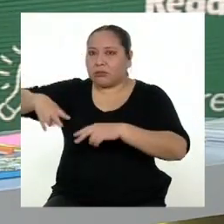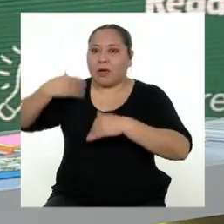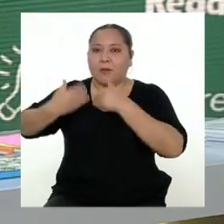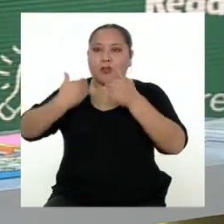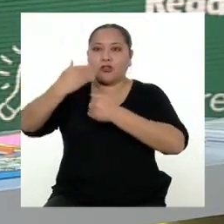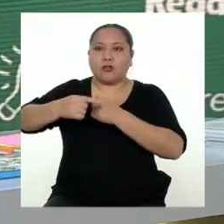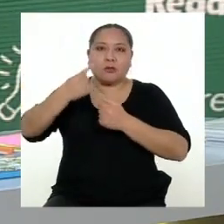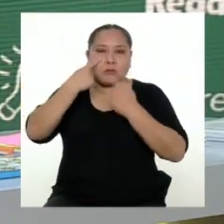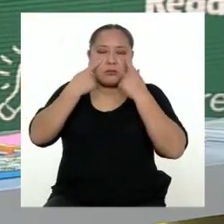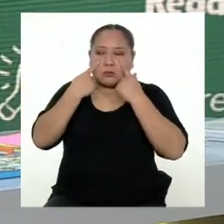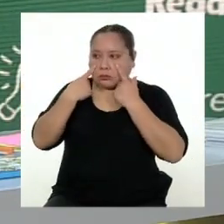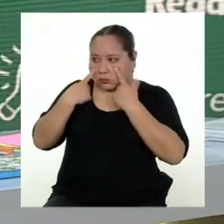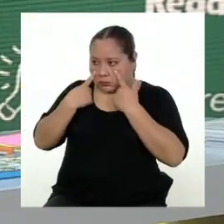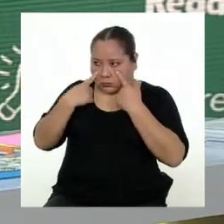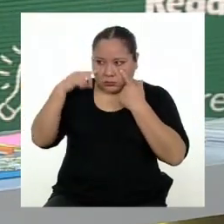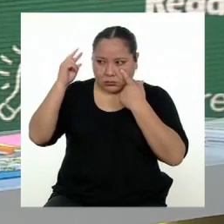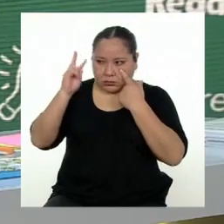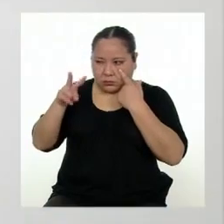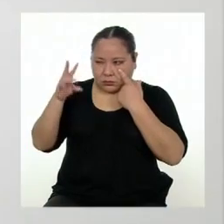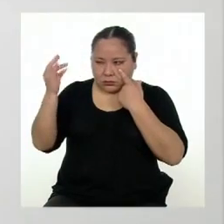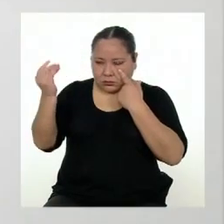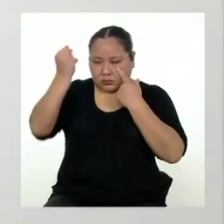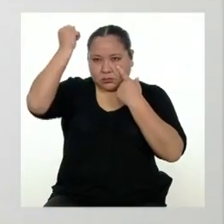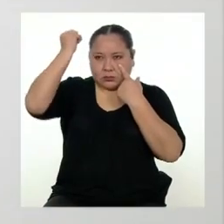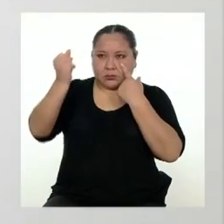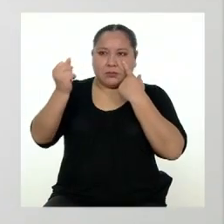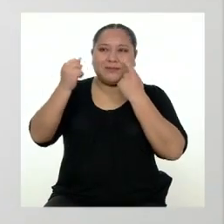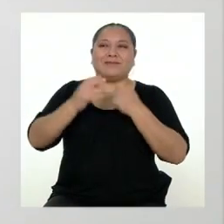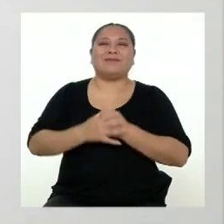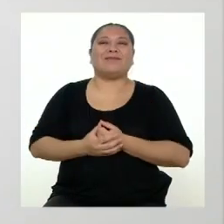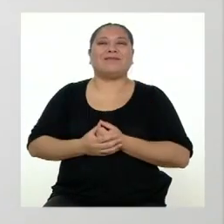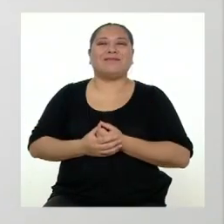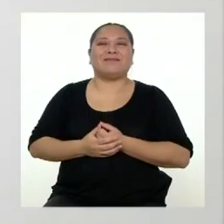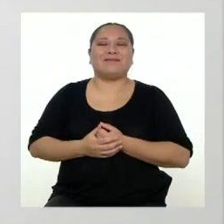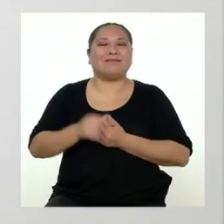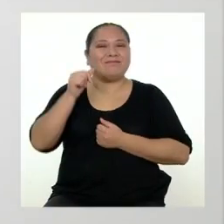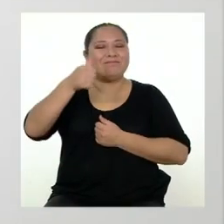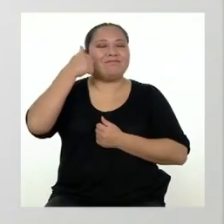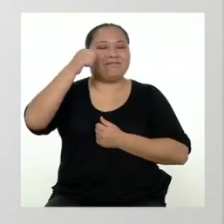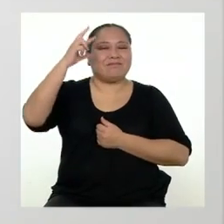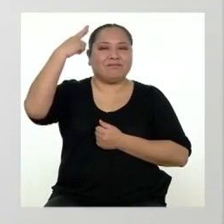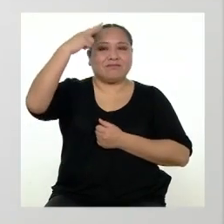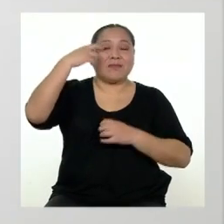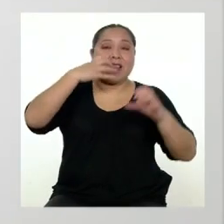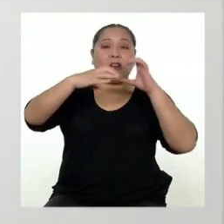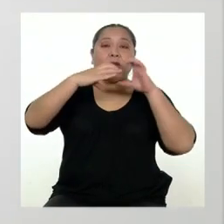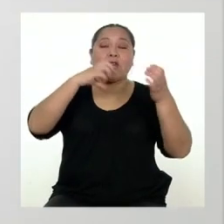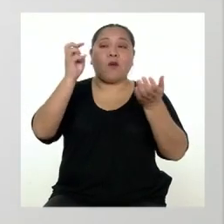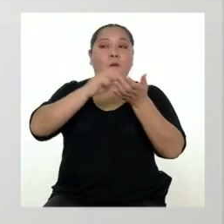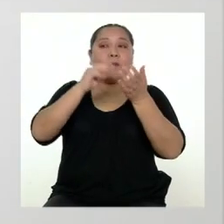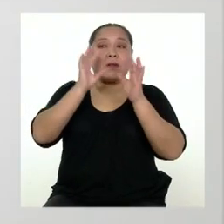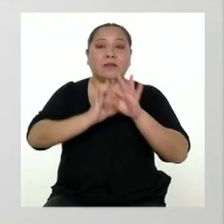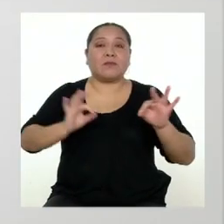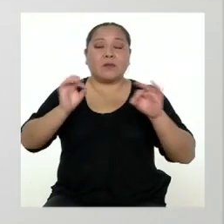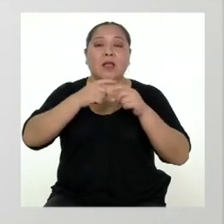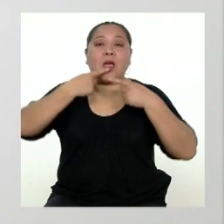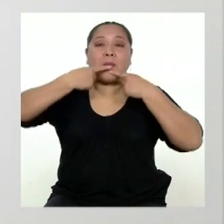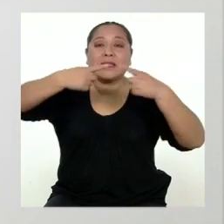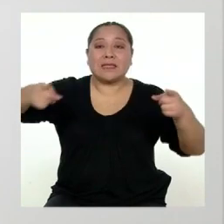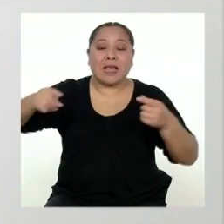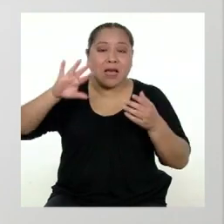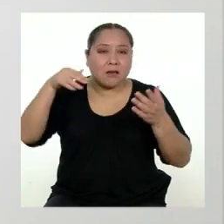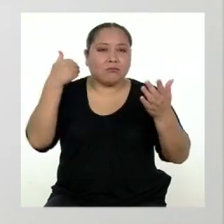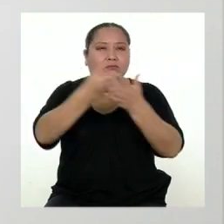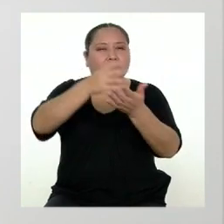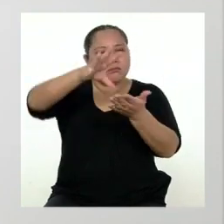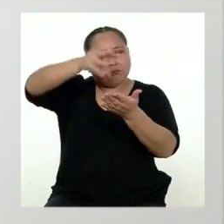procesada por el ojo humano mucho más rápido. Buena reflexión. En la comunicación lo más importante es que el mensaje llegue